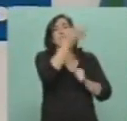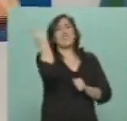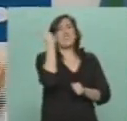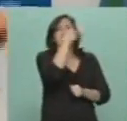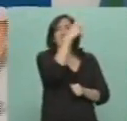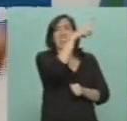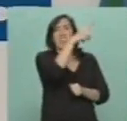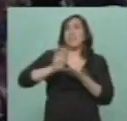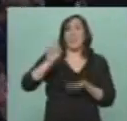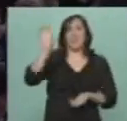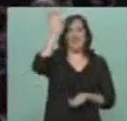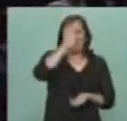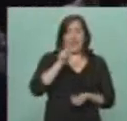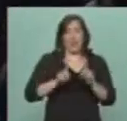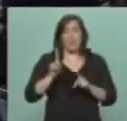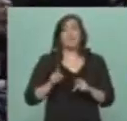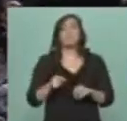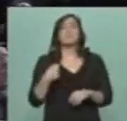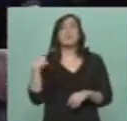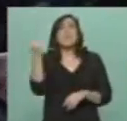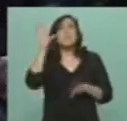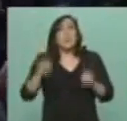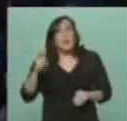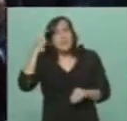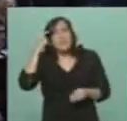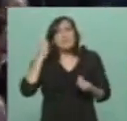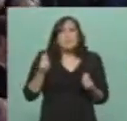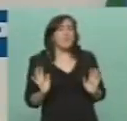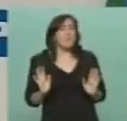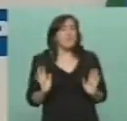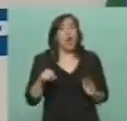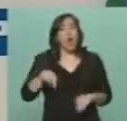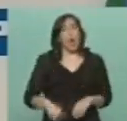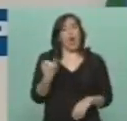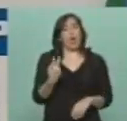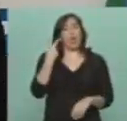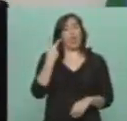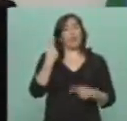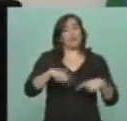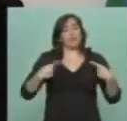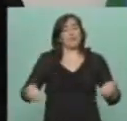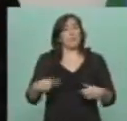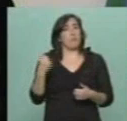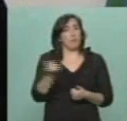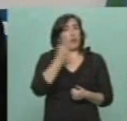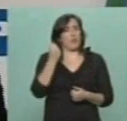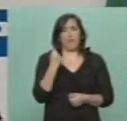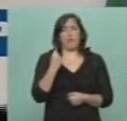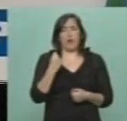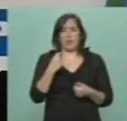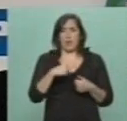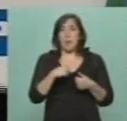plata y sin promoción fiscal no hubieran hecho nada. Hay dos medidas en el día de hoy que además son muy contundentes.